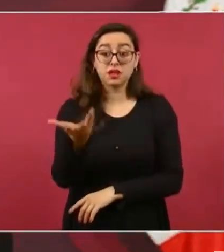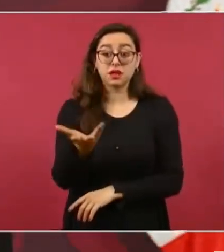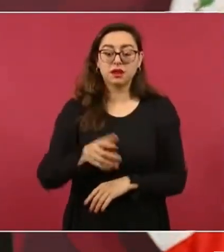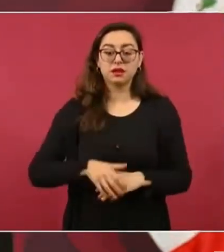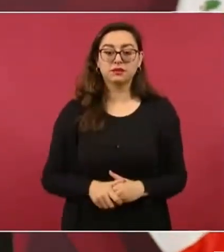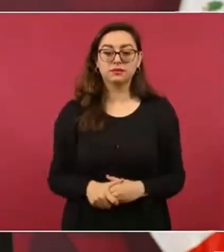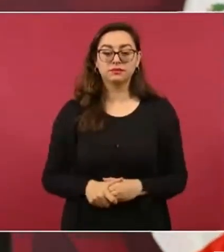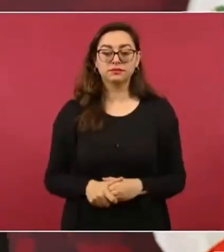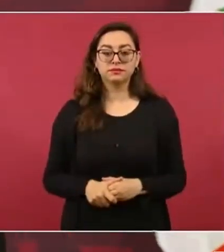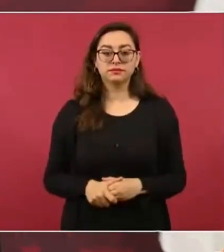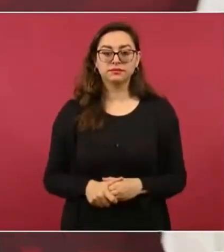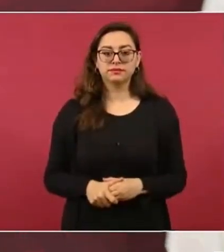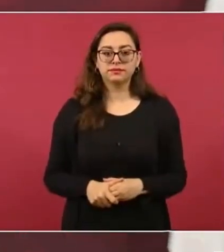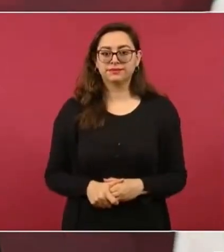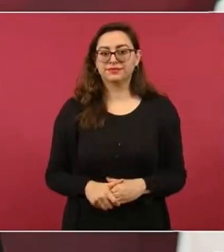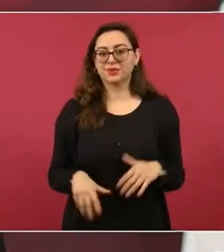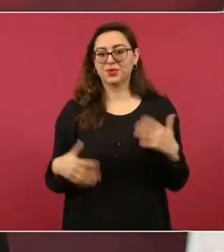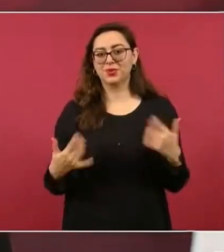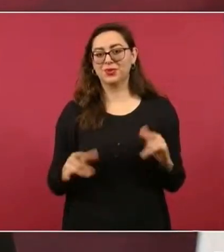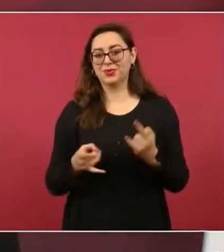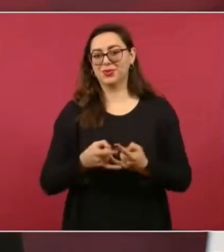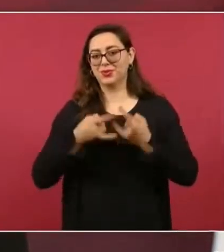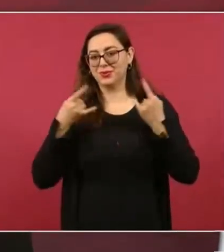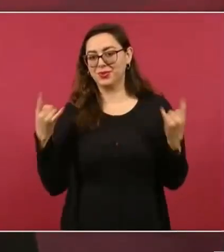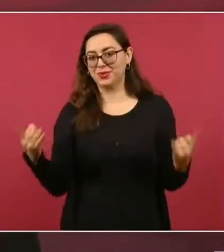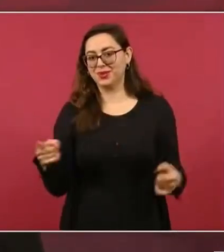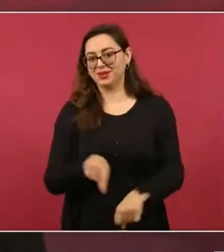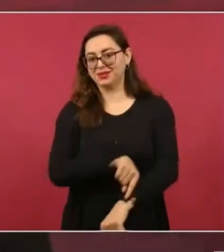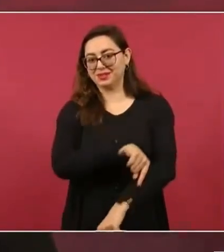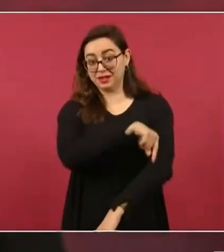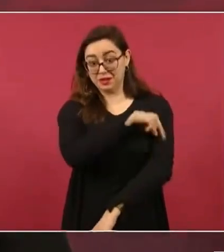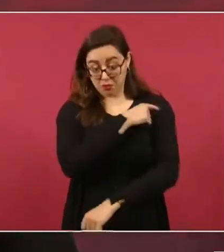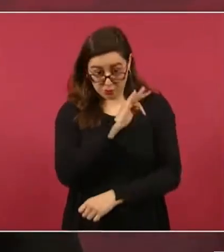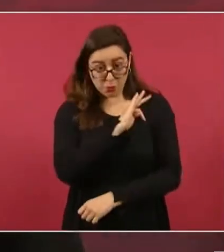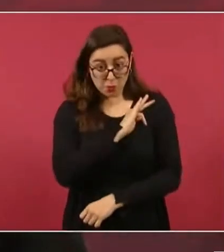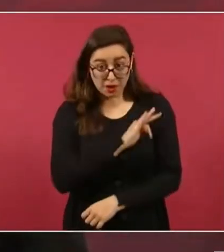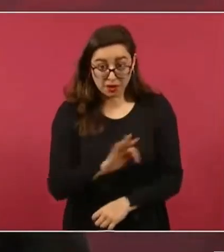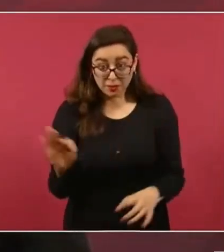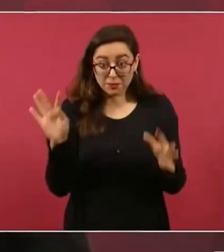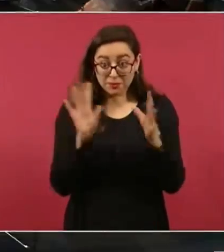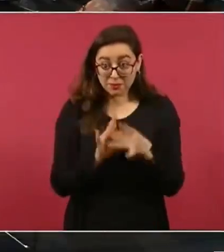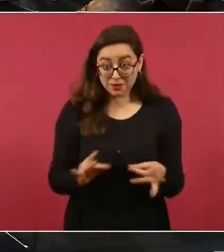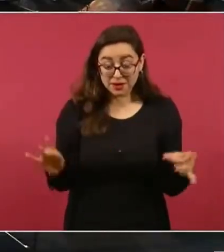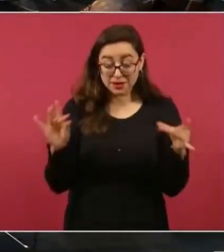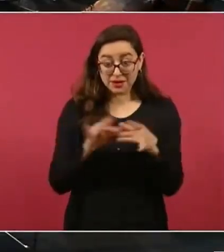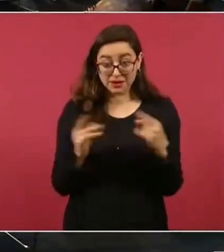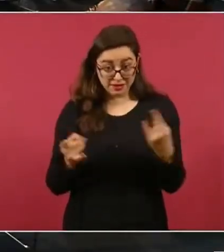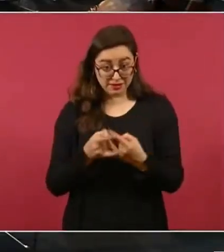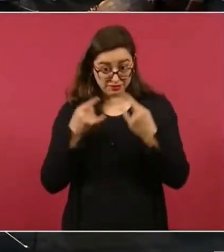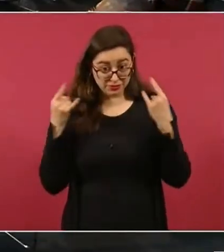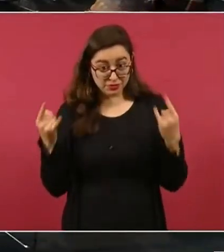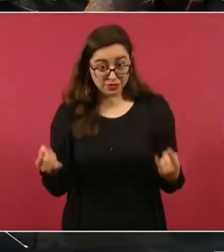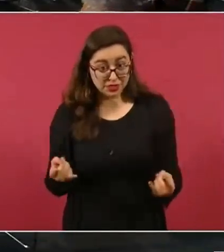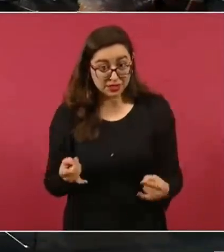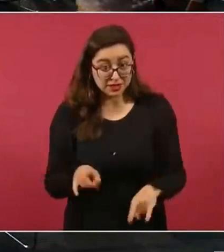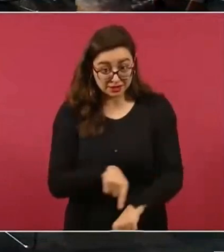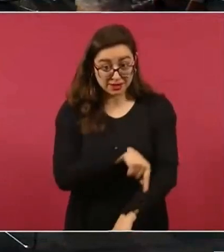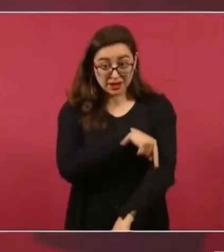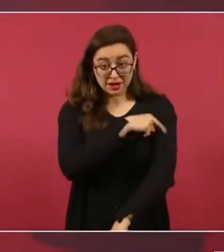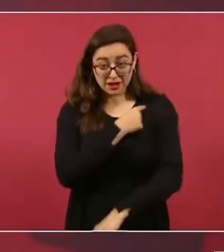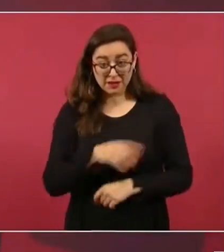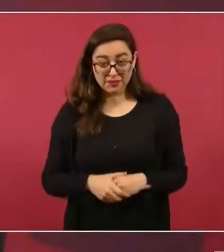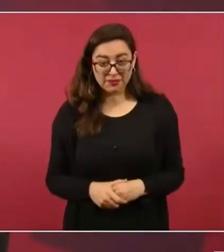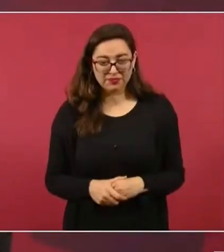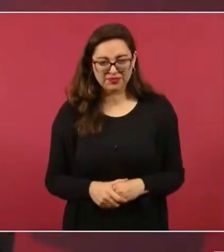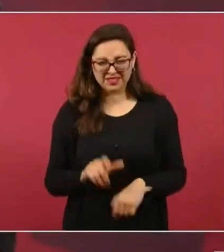Hay toda una anécdota sobre eso. ¿Quieren que se las platique? Sí. ¿O